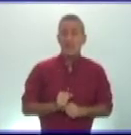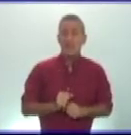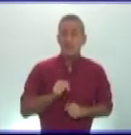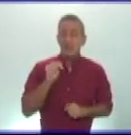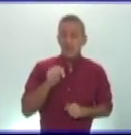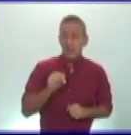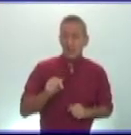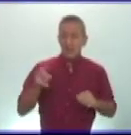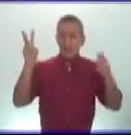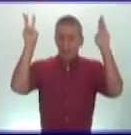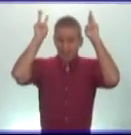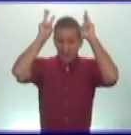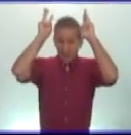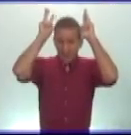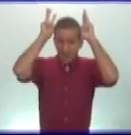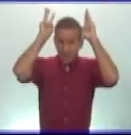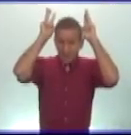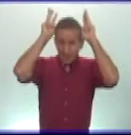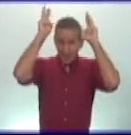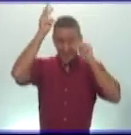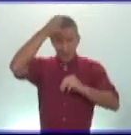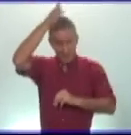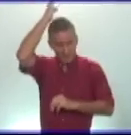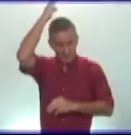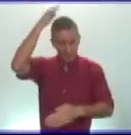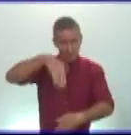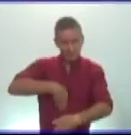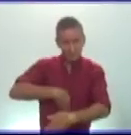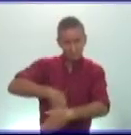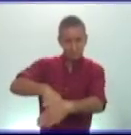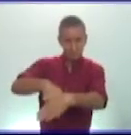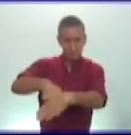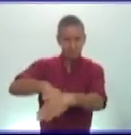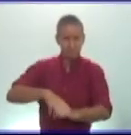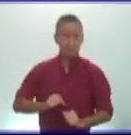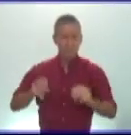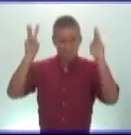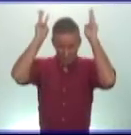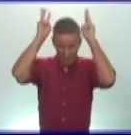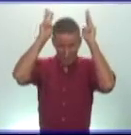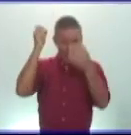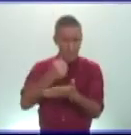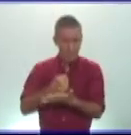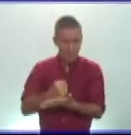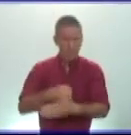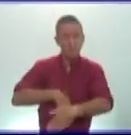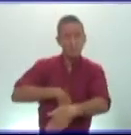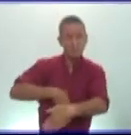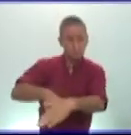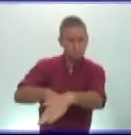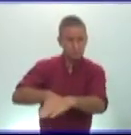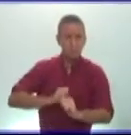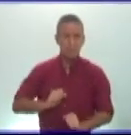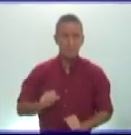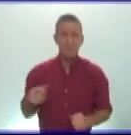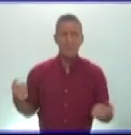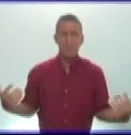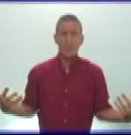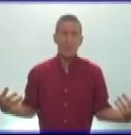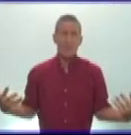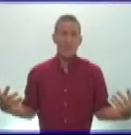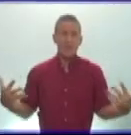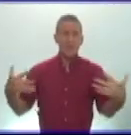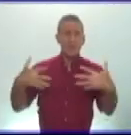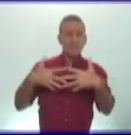el momento en que fue expulsado el rey tarquinio el soberbio y se dio a la fundación de roma la cual se asocia con la leyenda de